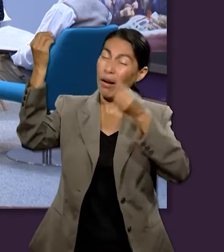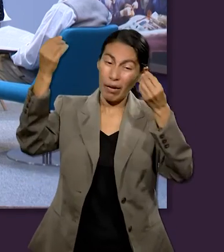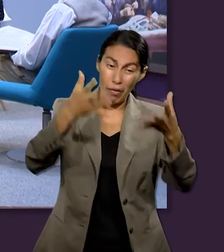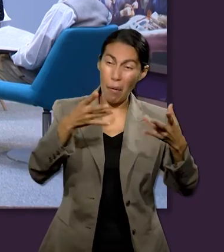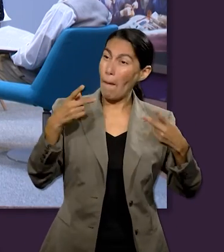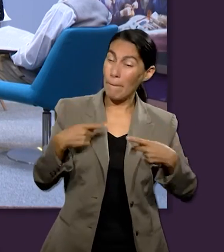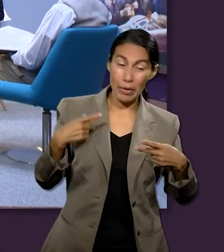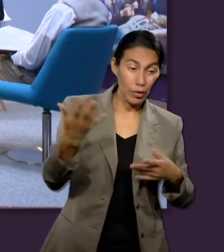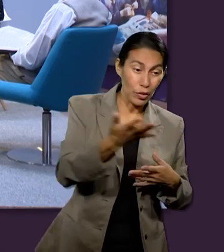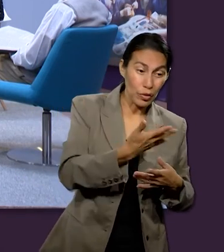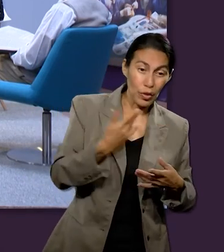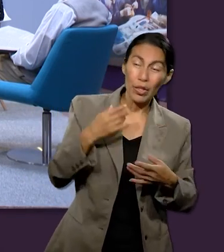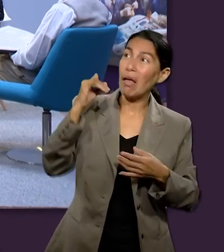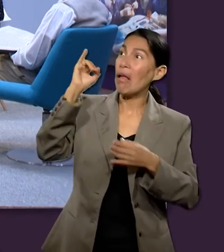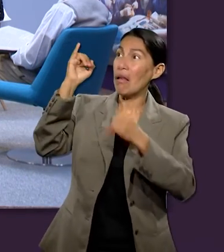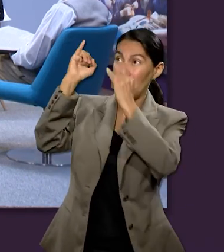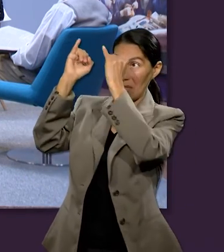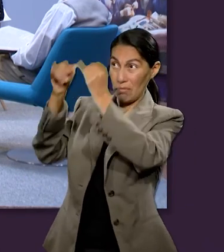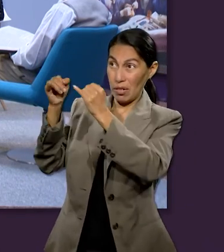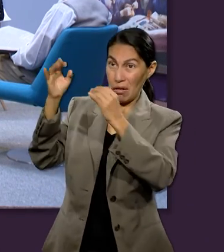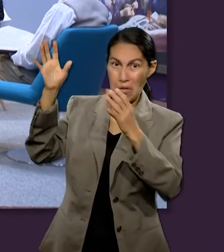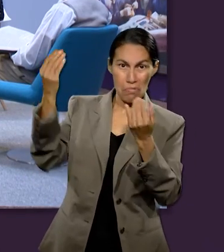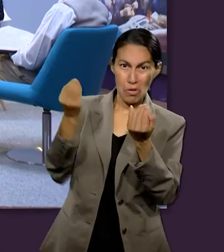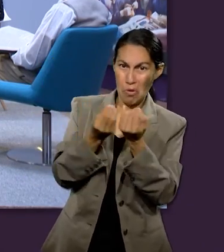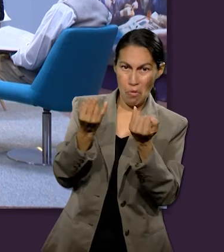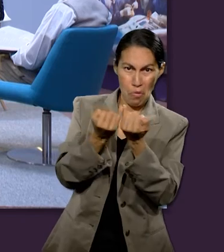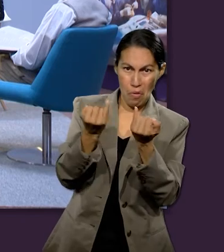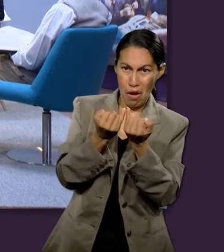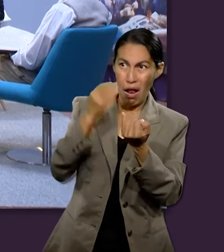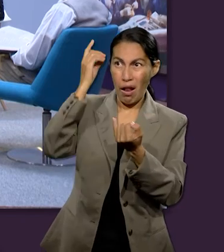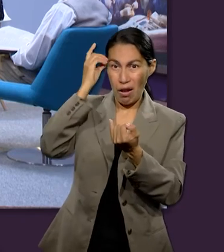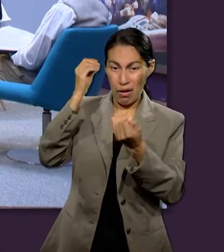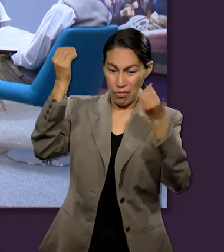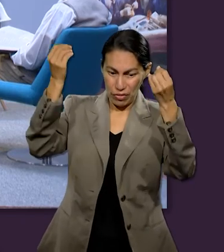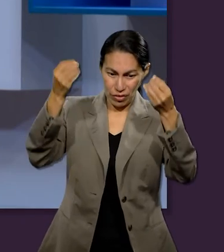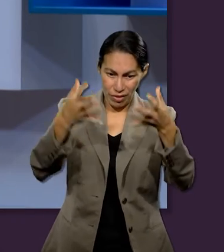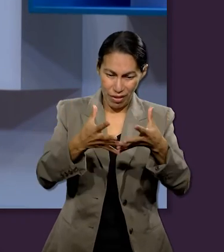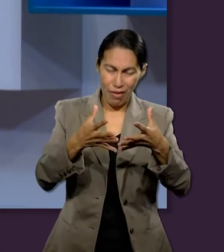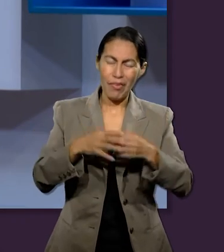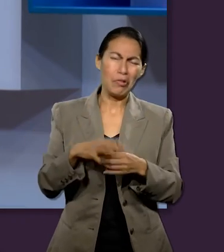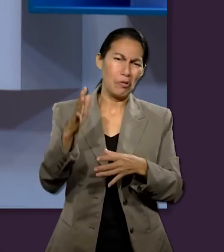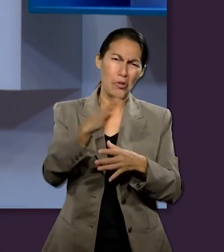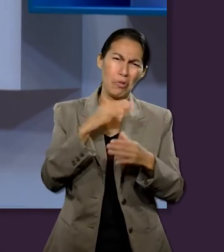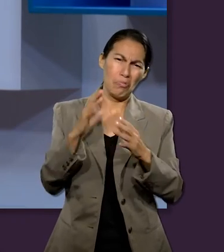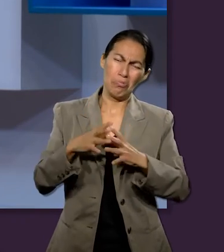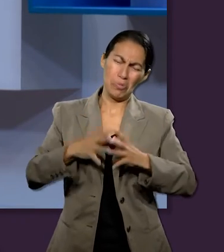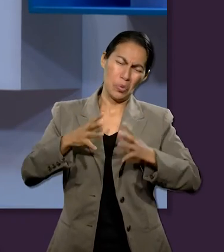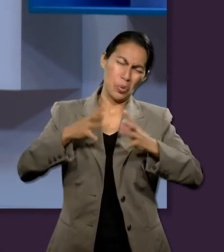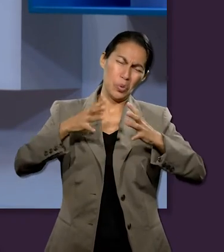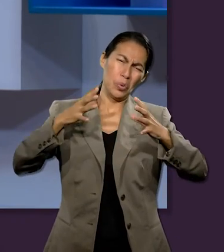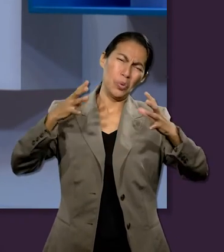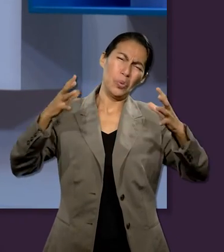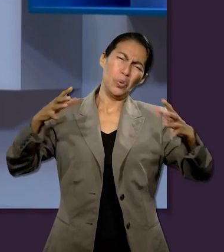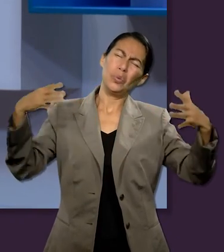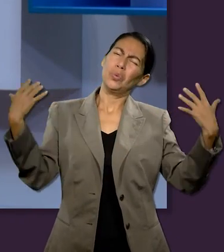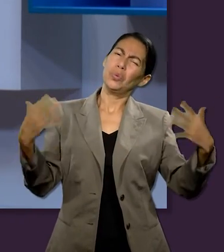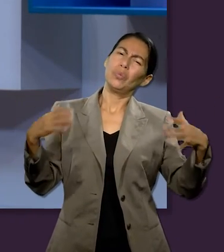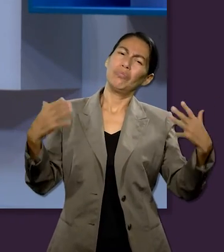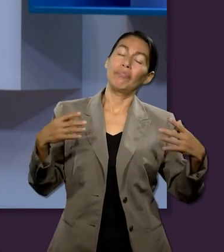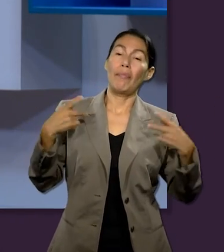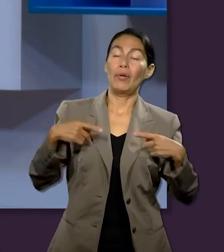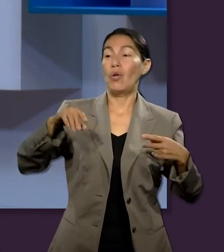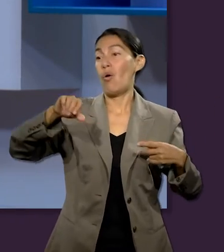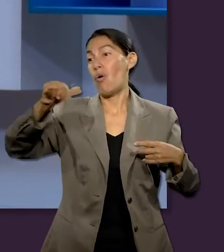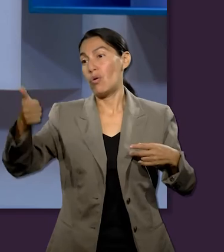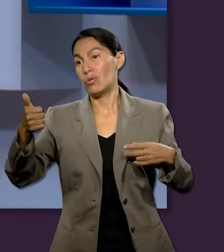creado nosotros los seres humanos fuimos creados según su imagen y con potencial para desarrollo y crecimiento